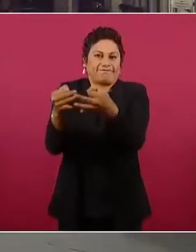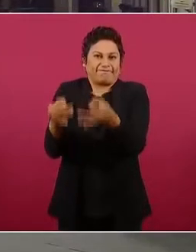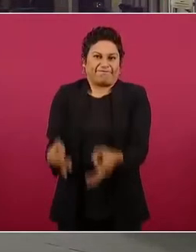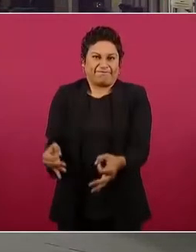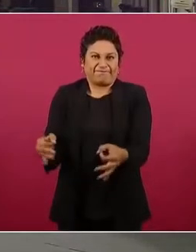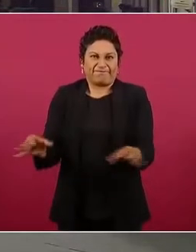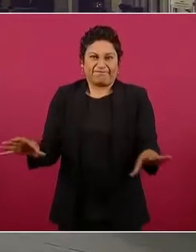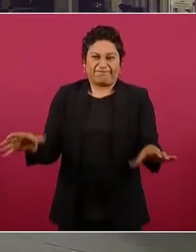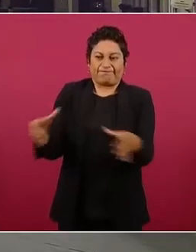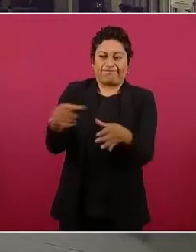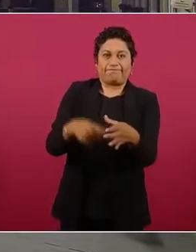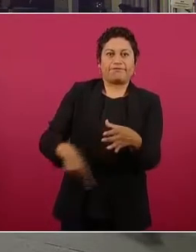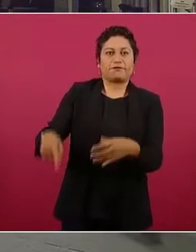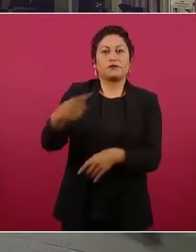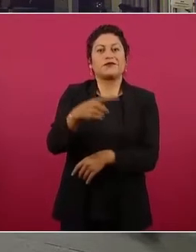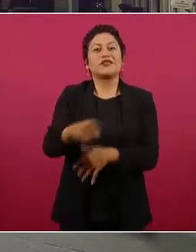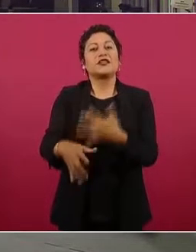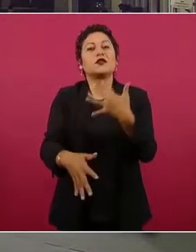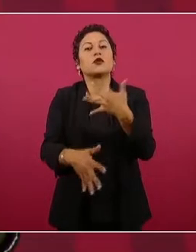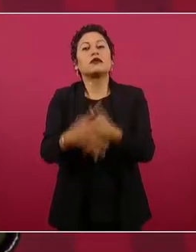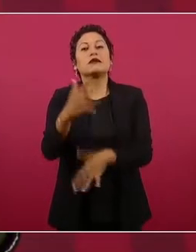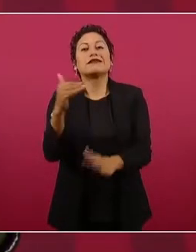115 mil elementos,